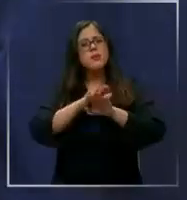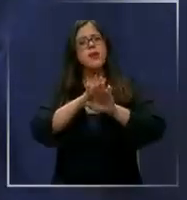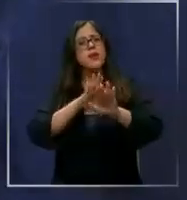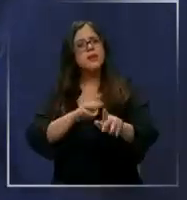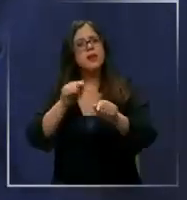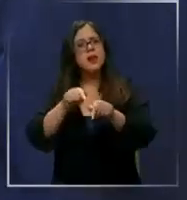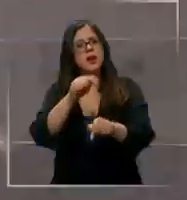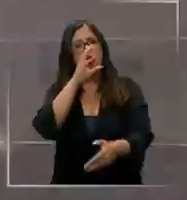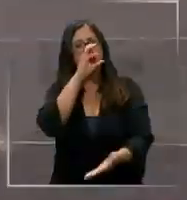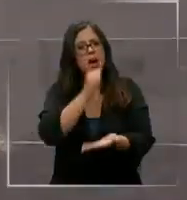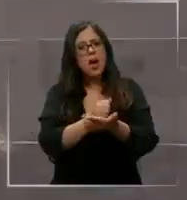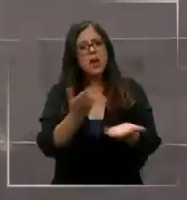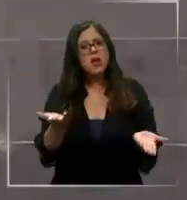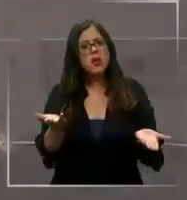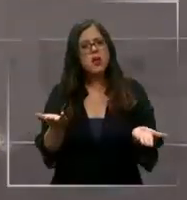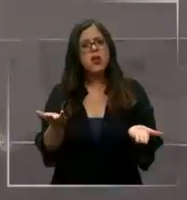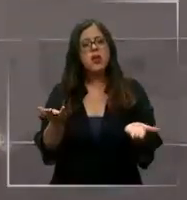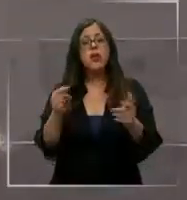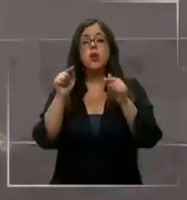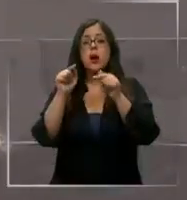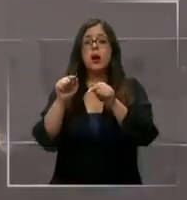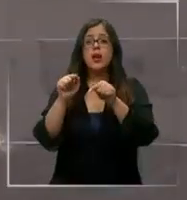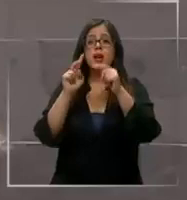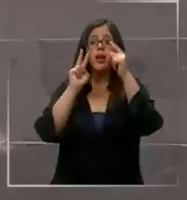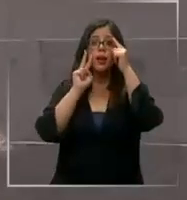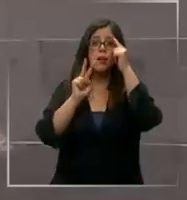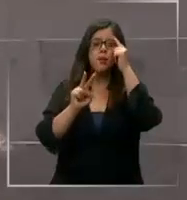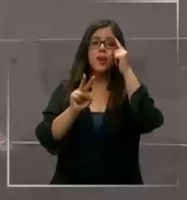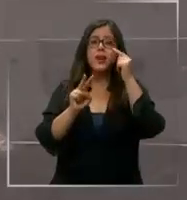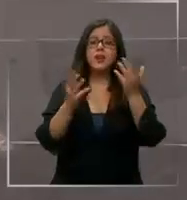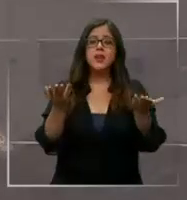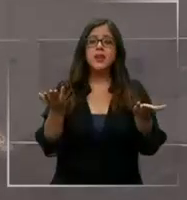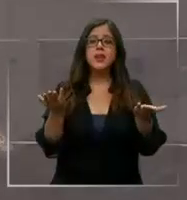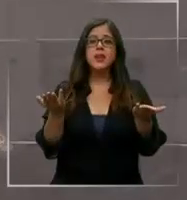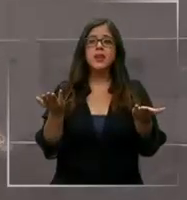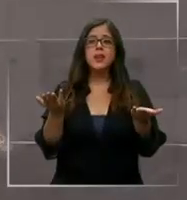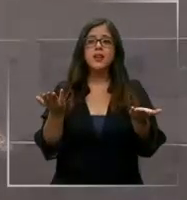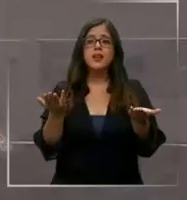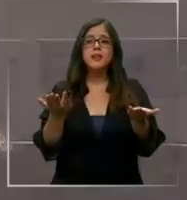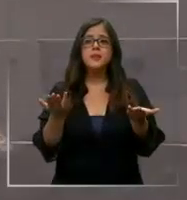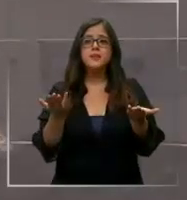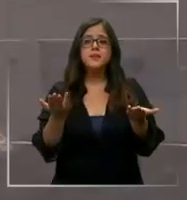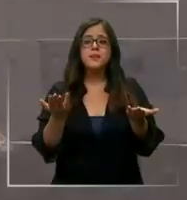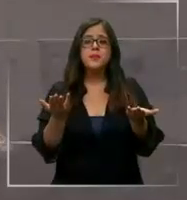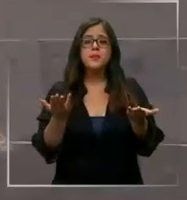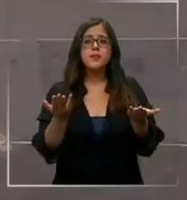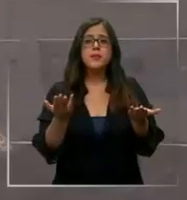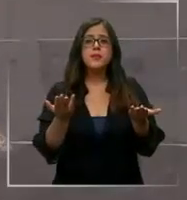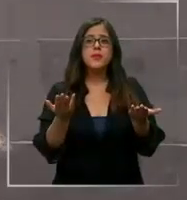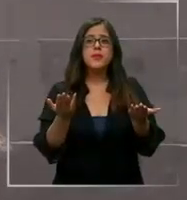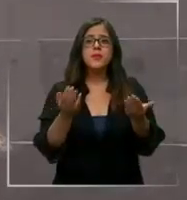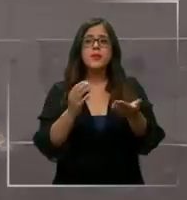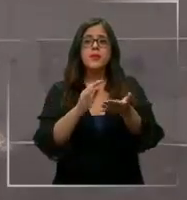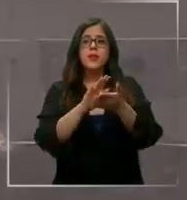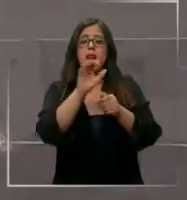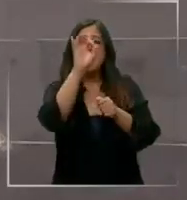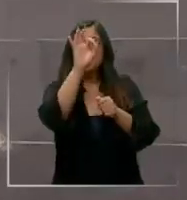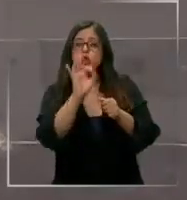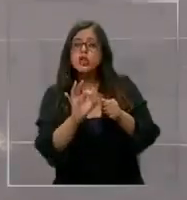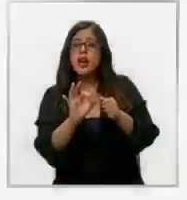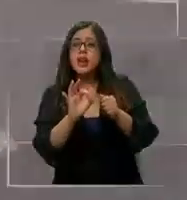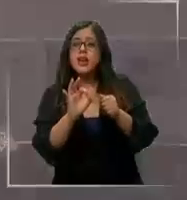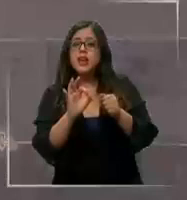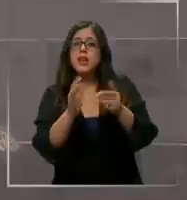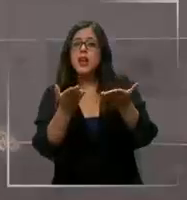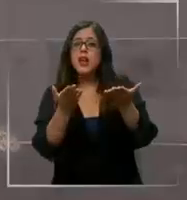estos engaños? Ver que el promedio de la propiedad sea acorde a lo que busqué y no sea